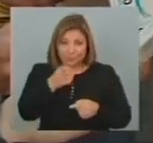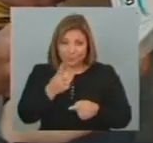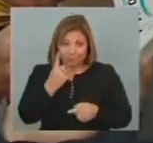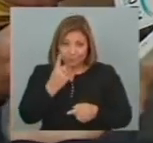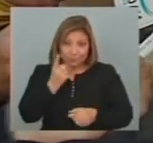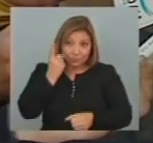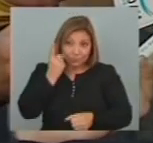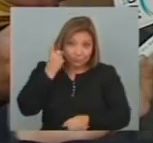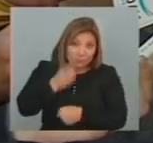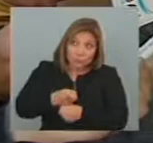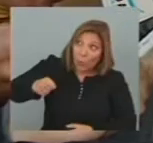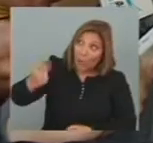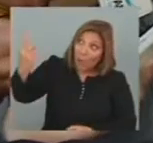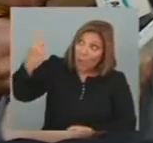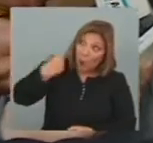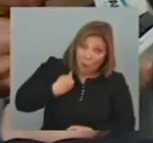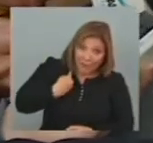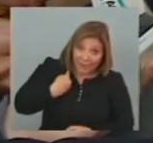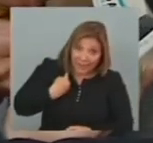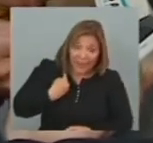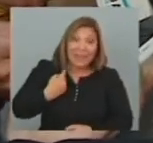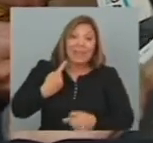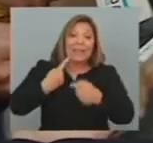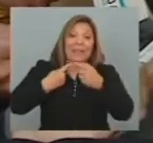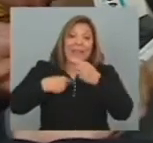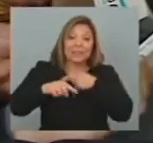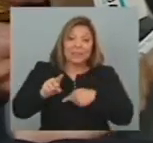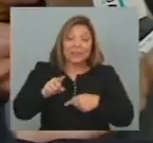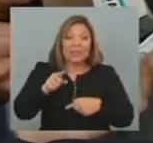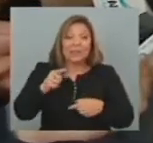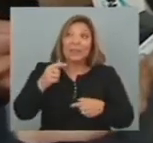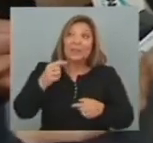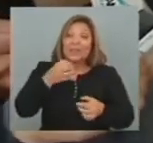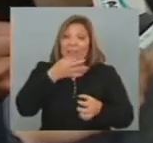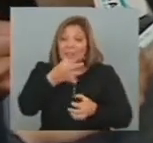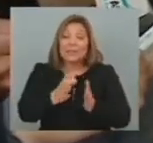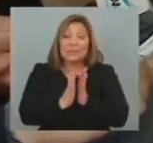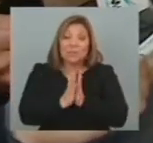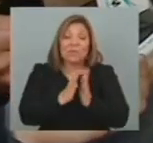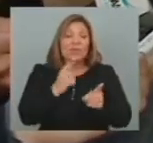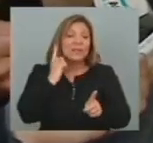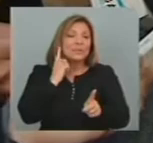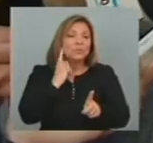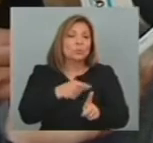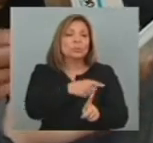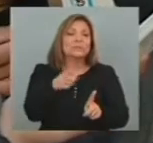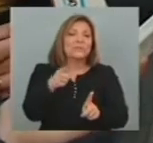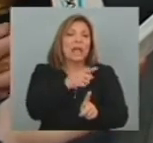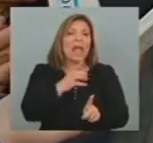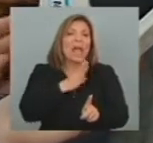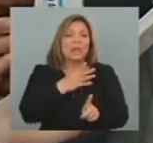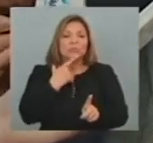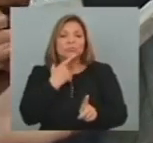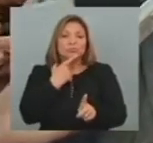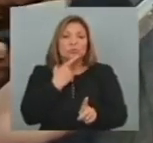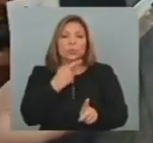orden Judicial Juez Que establezca Que hay que escuchar Porque hay presunción De